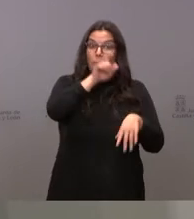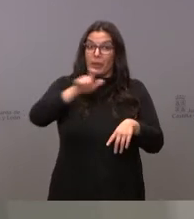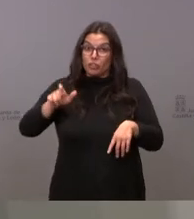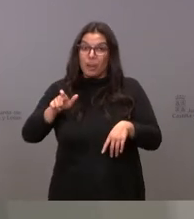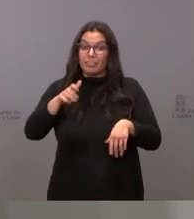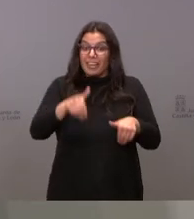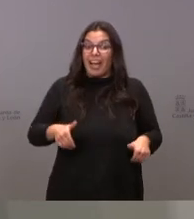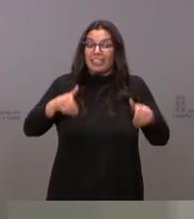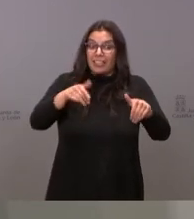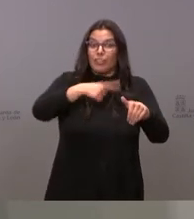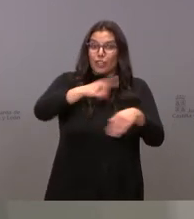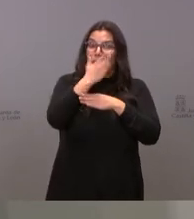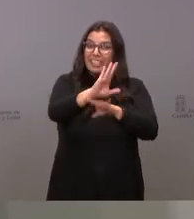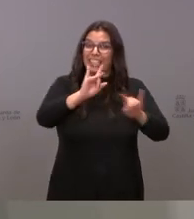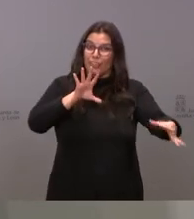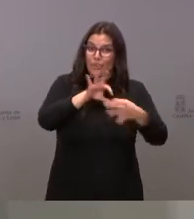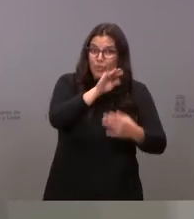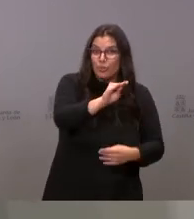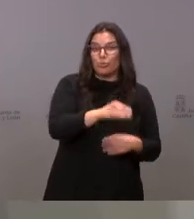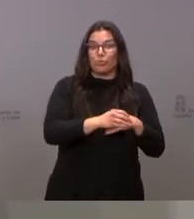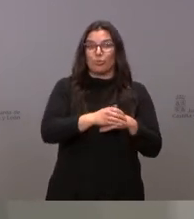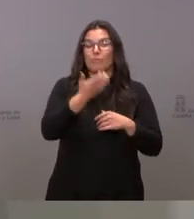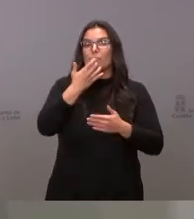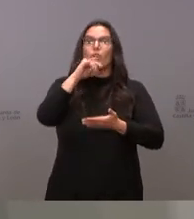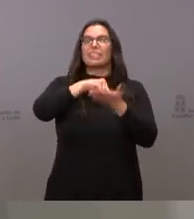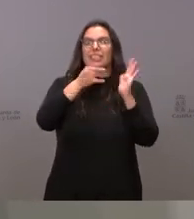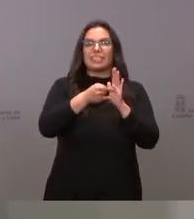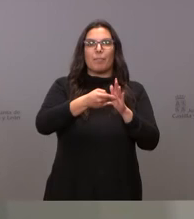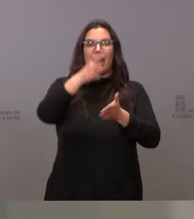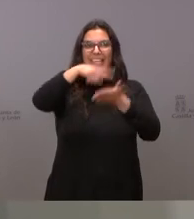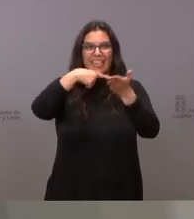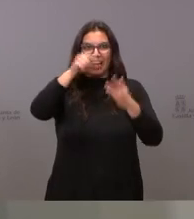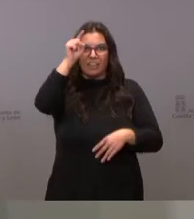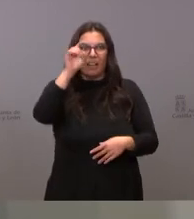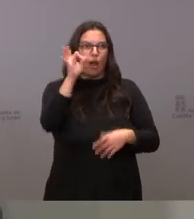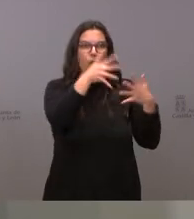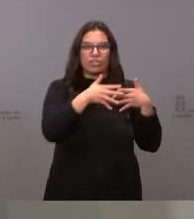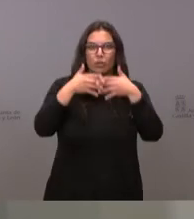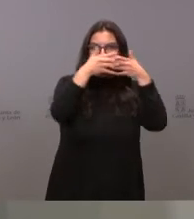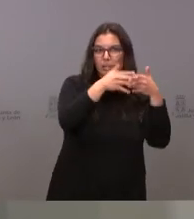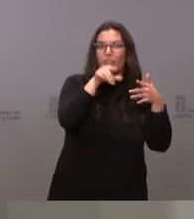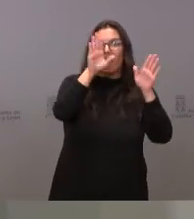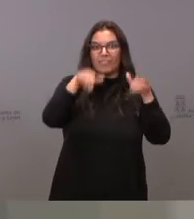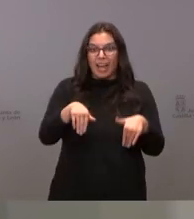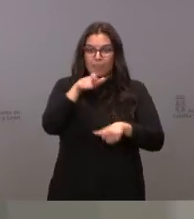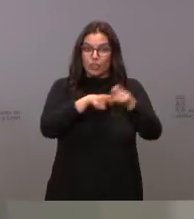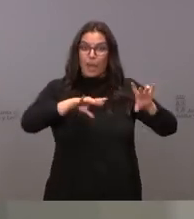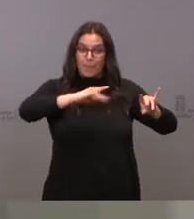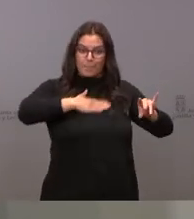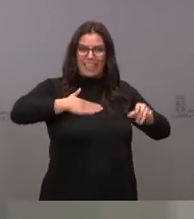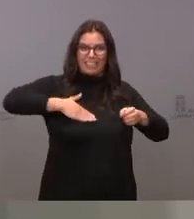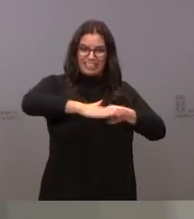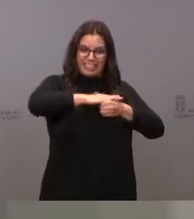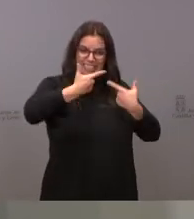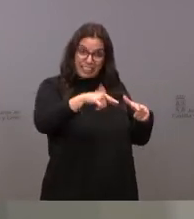territorio. Creo en los sistemas, como el inglés, como el americano, en los cuales la gente rinde cuentas en su distrito,